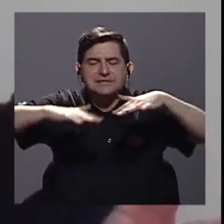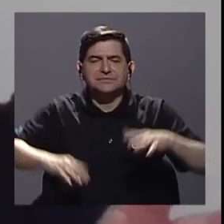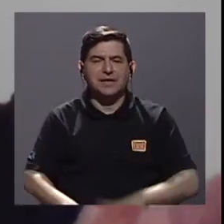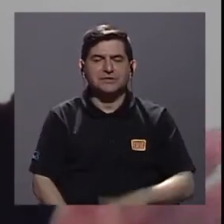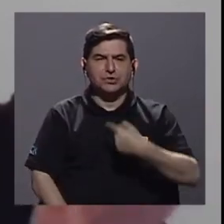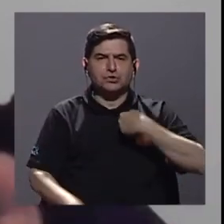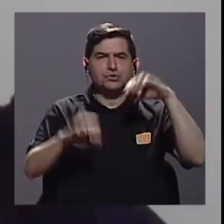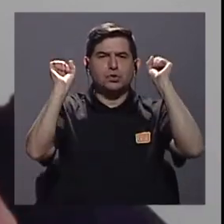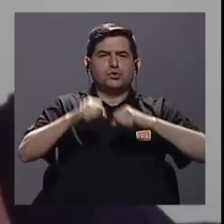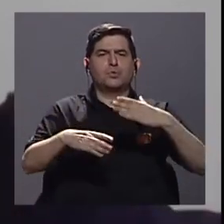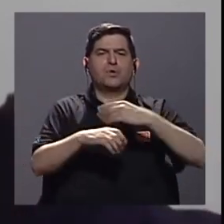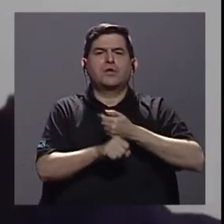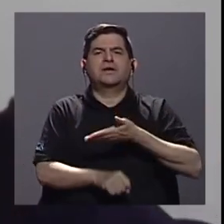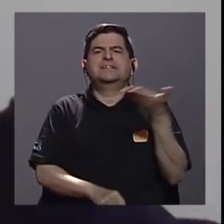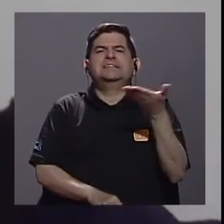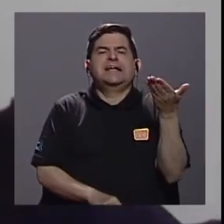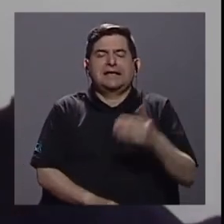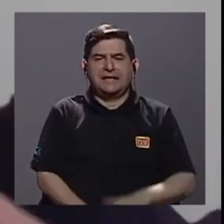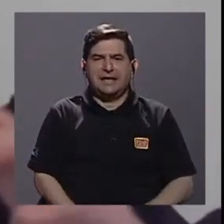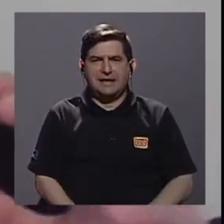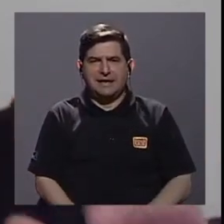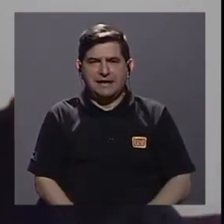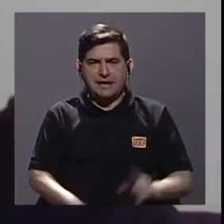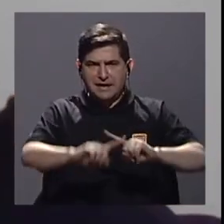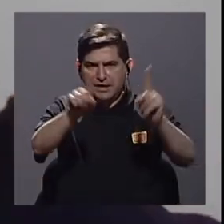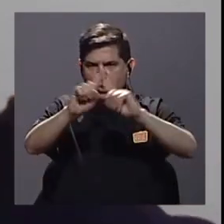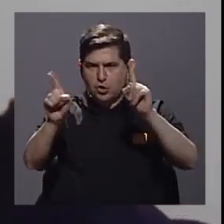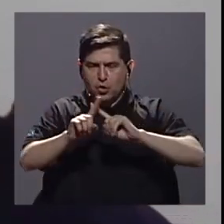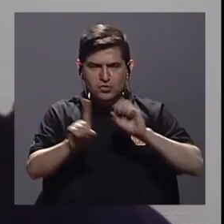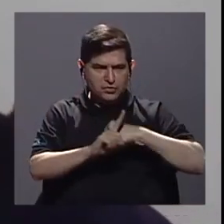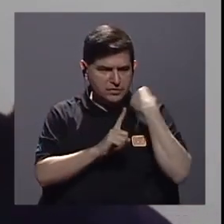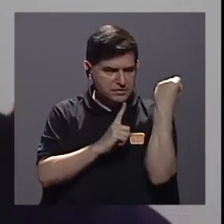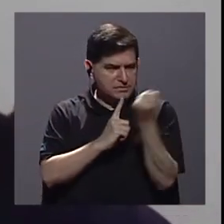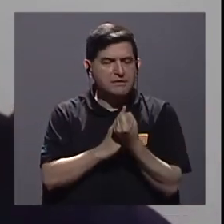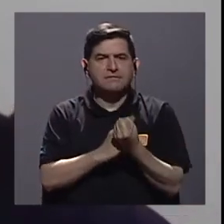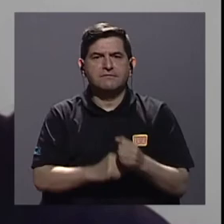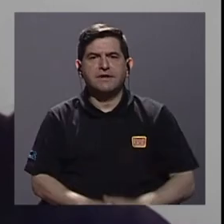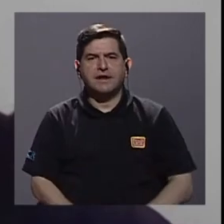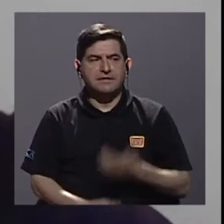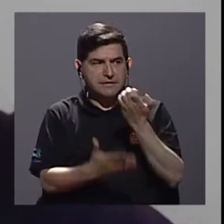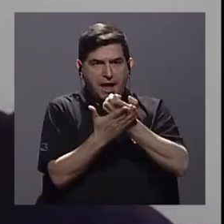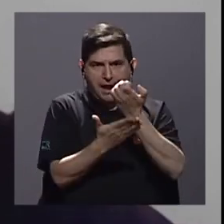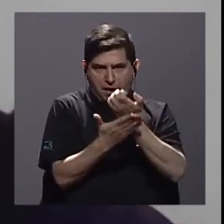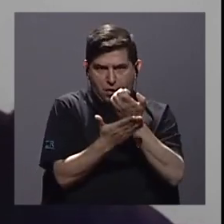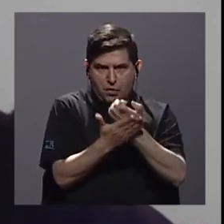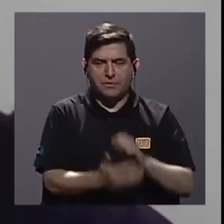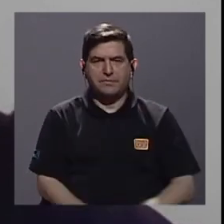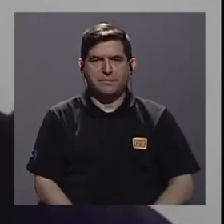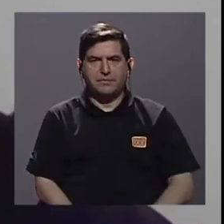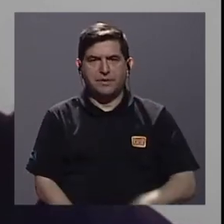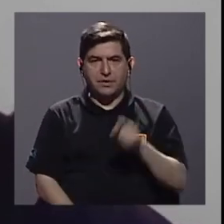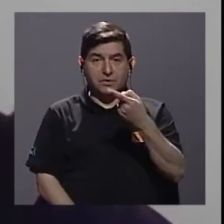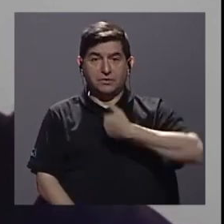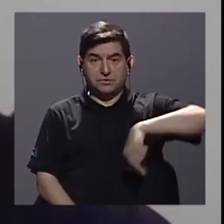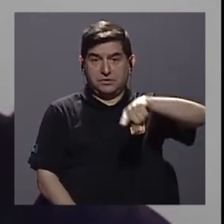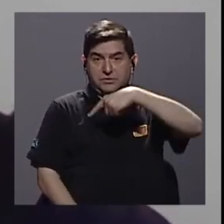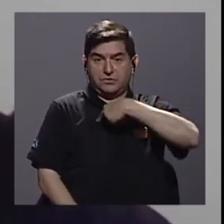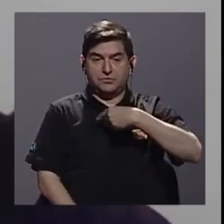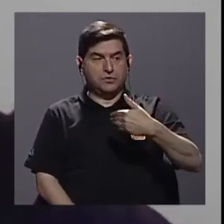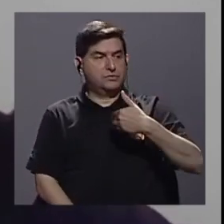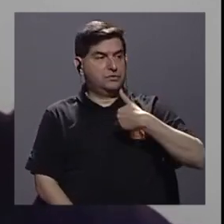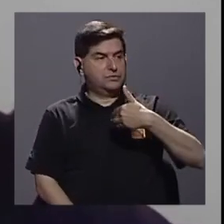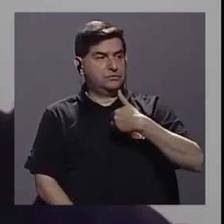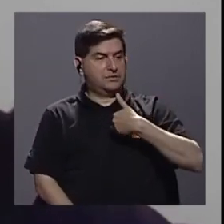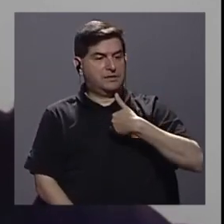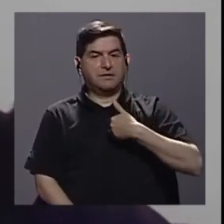puedo yo hacer bajo diferentes escenarios, digamos, económicos? Y eso nos lleva a que tengamos